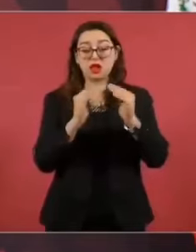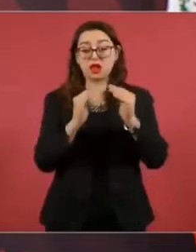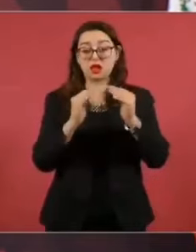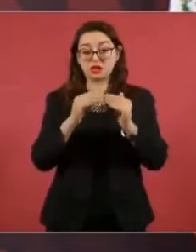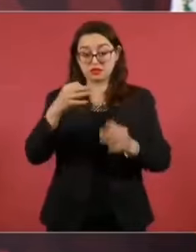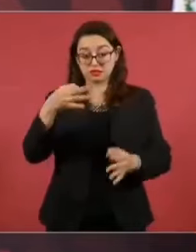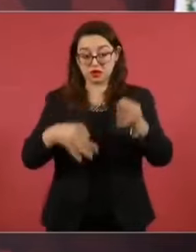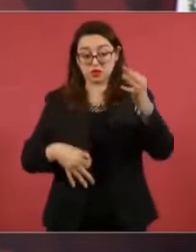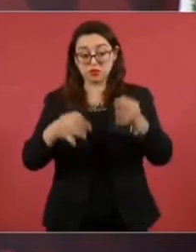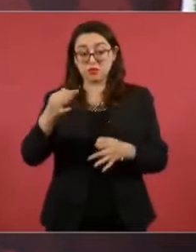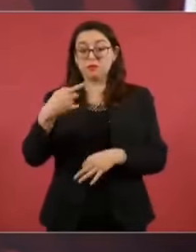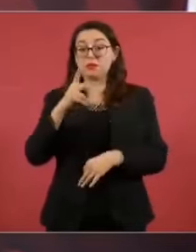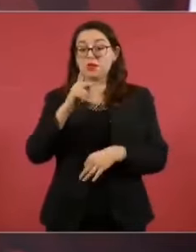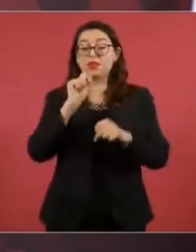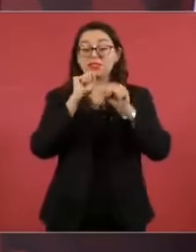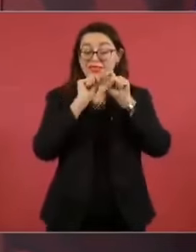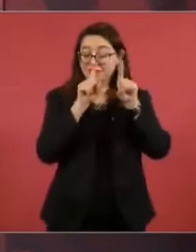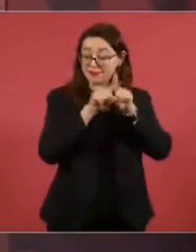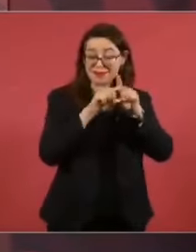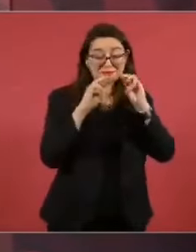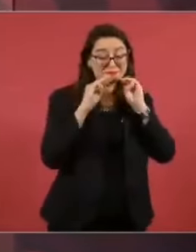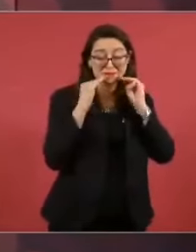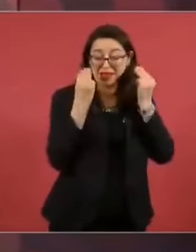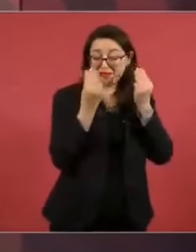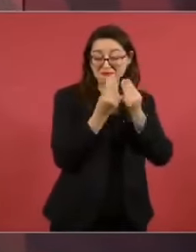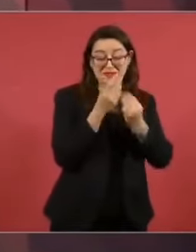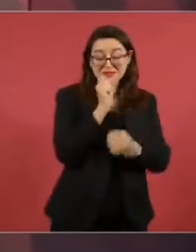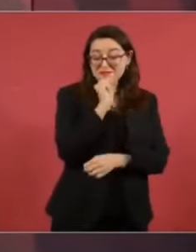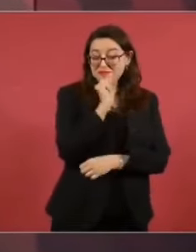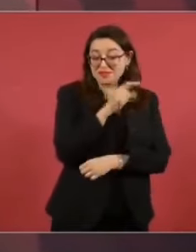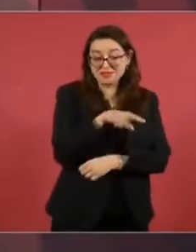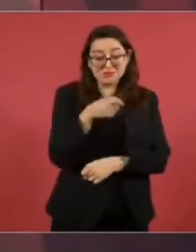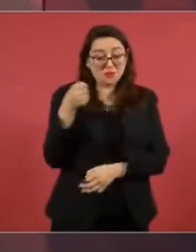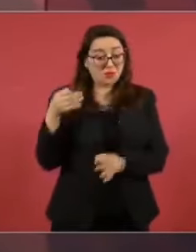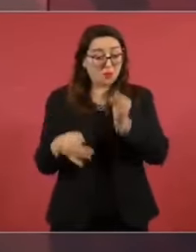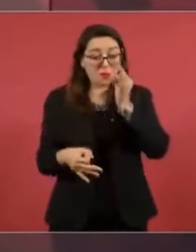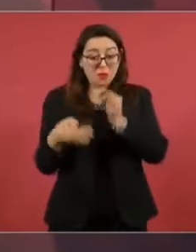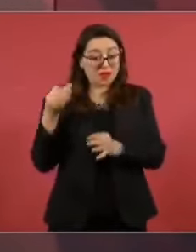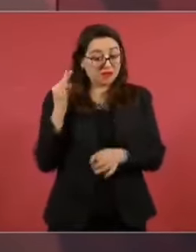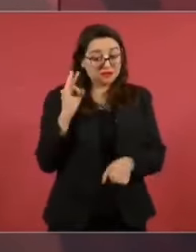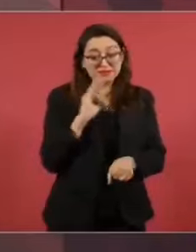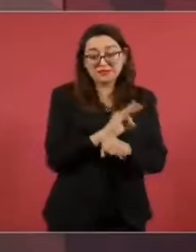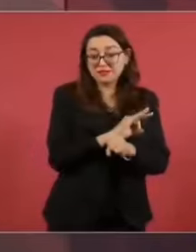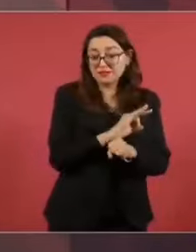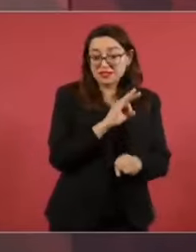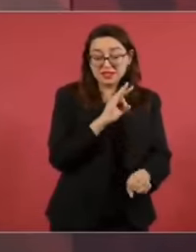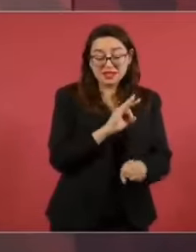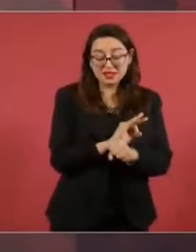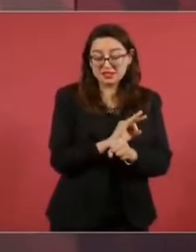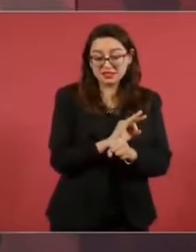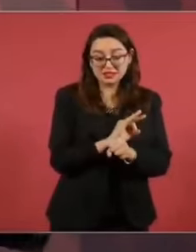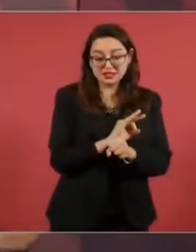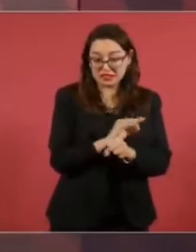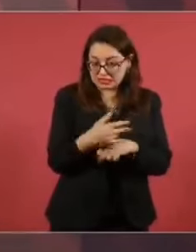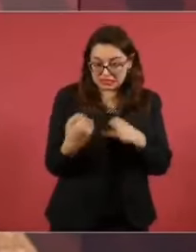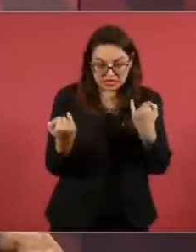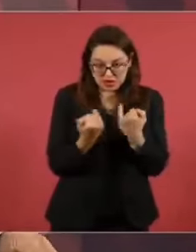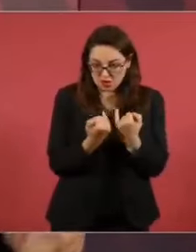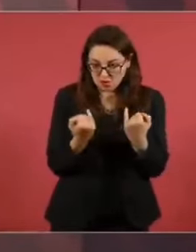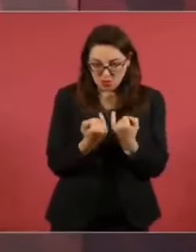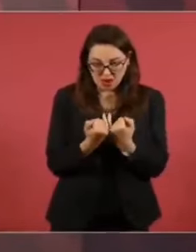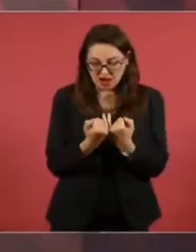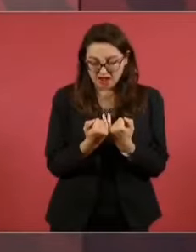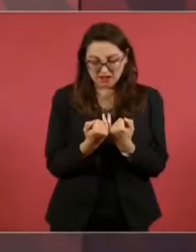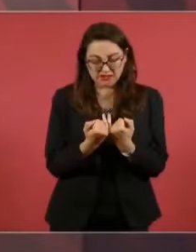sino la delincuencia organizada con mucho